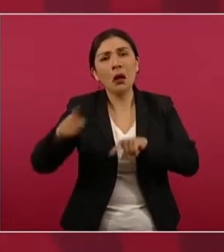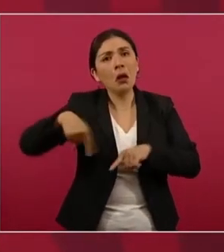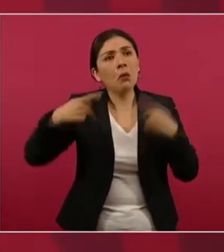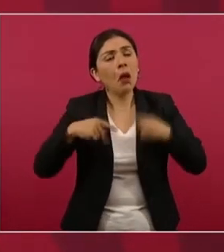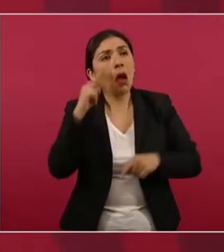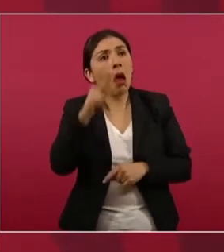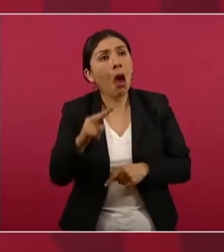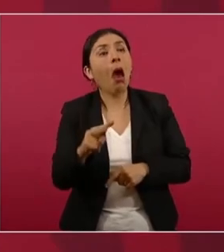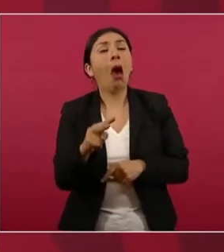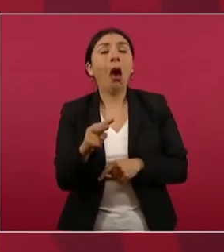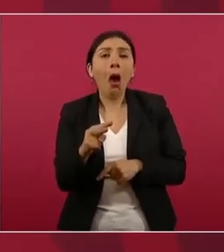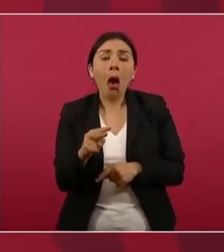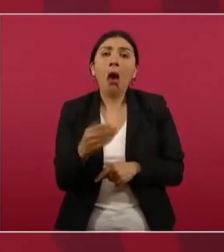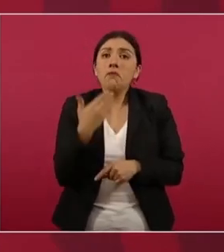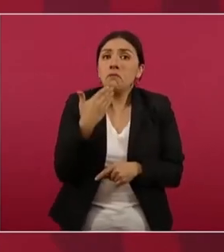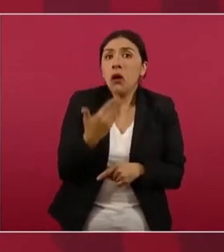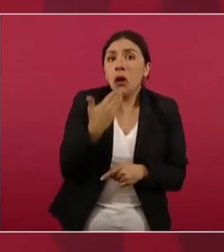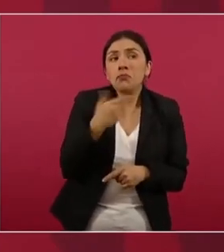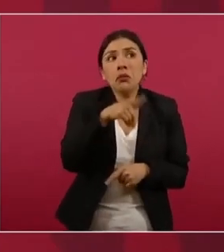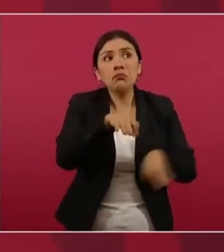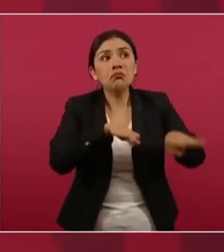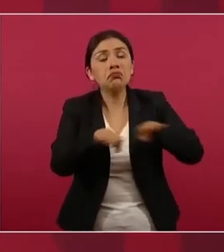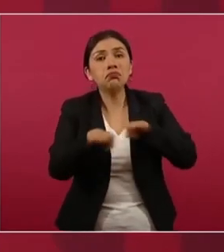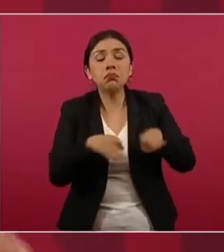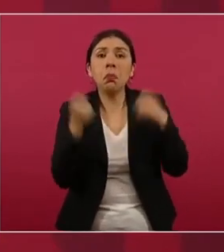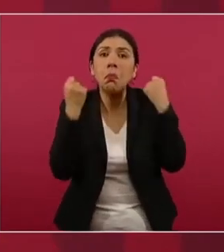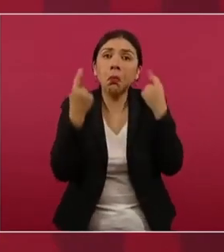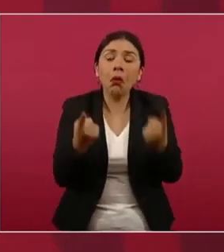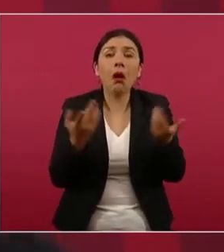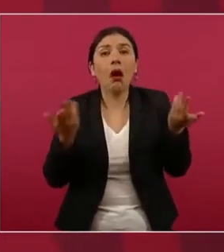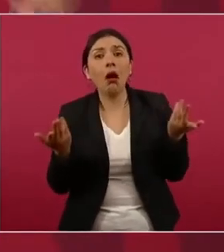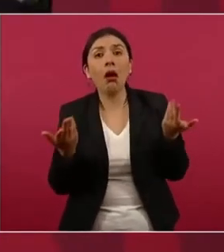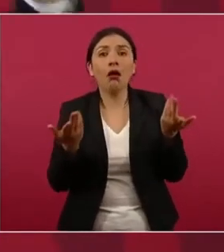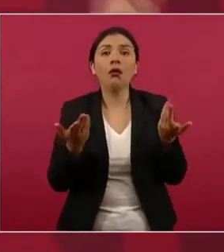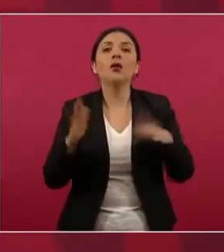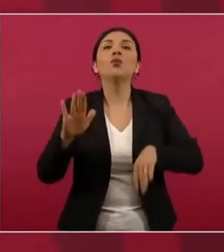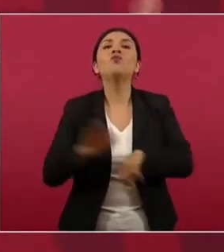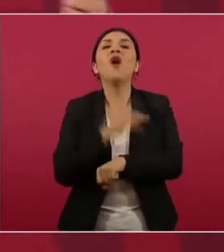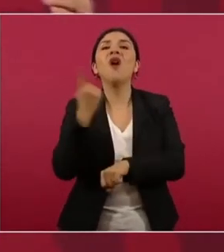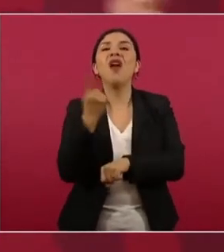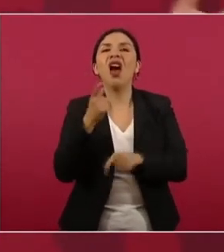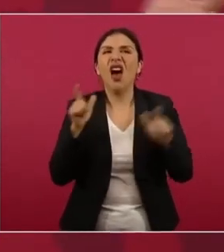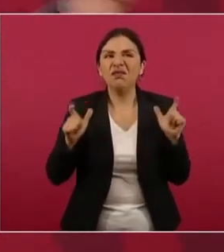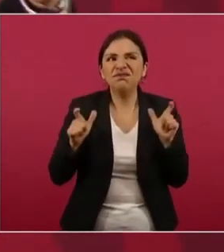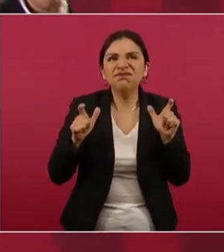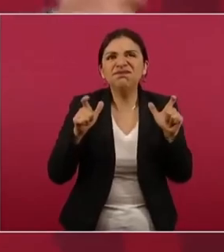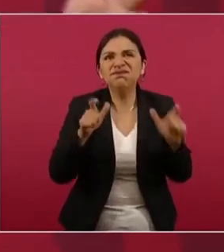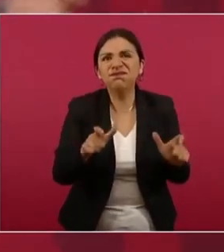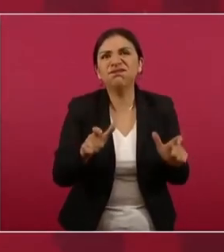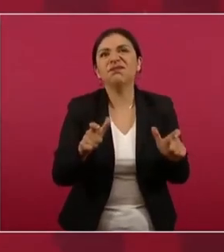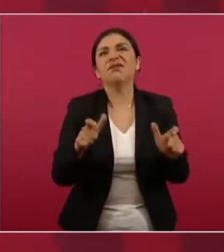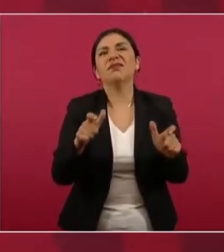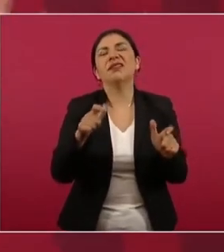porque da ese golpe y otros